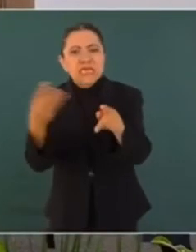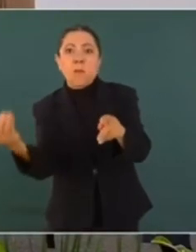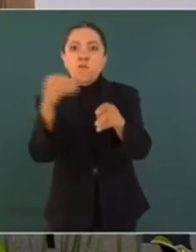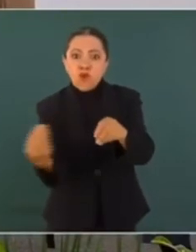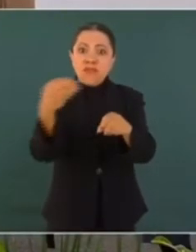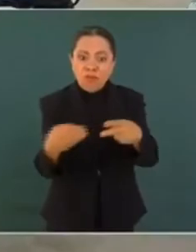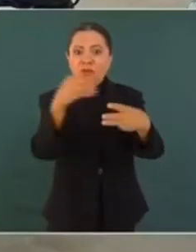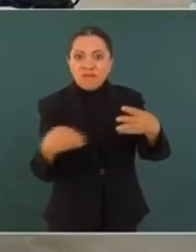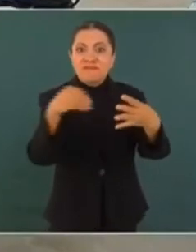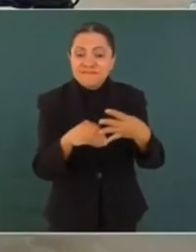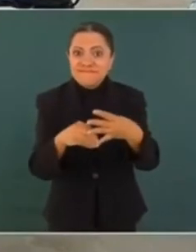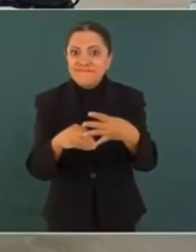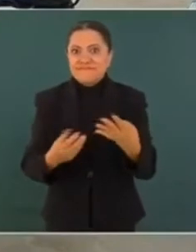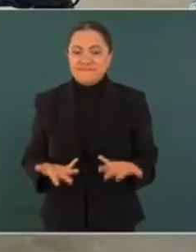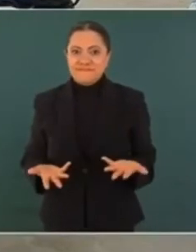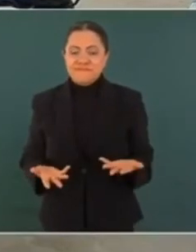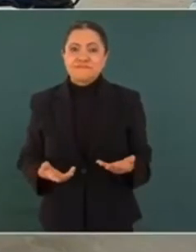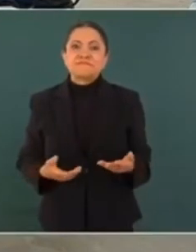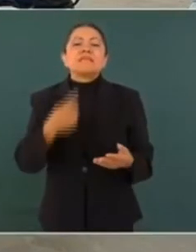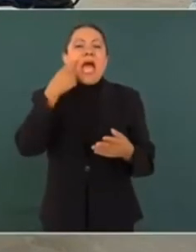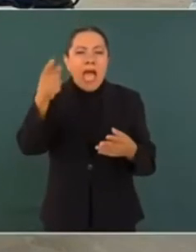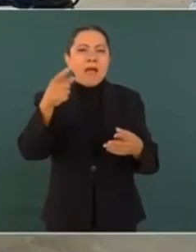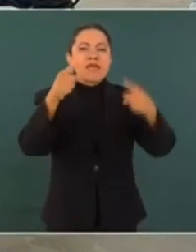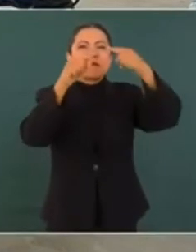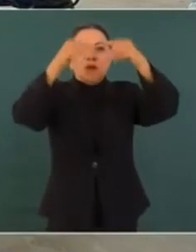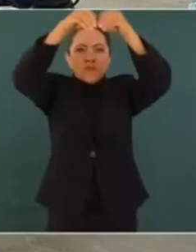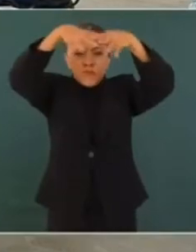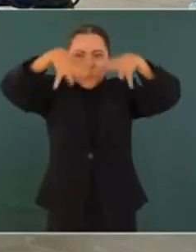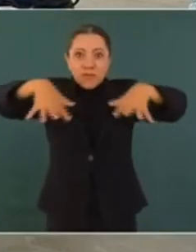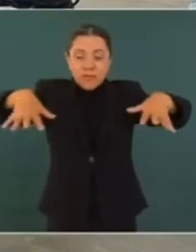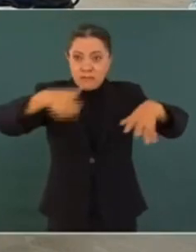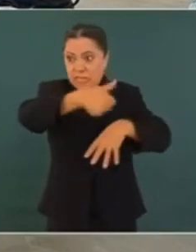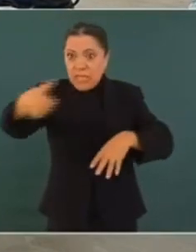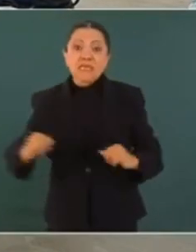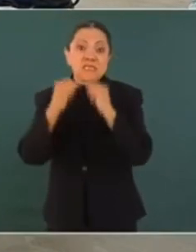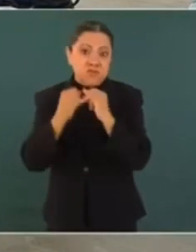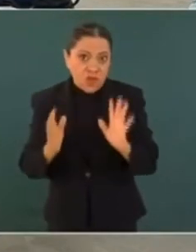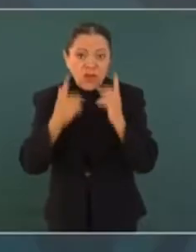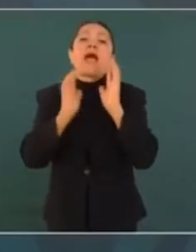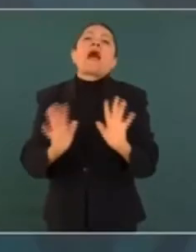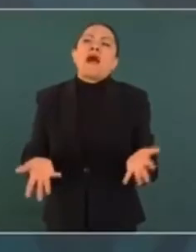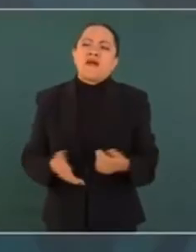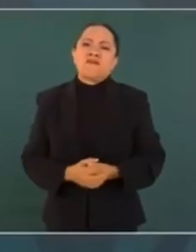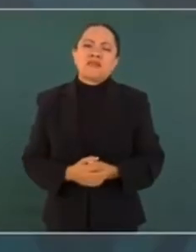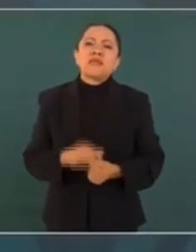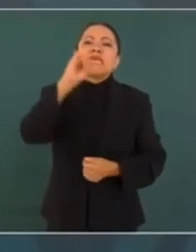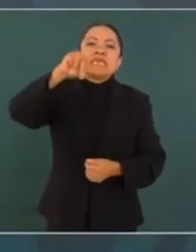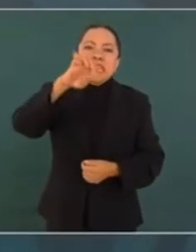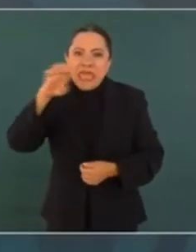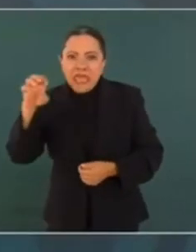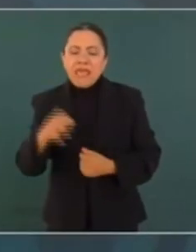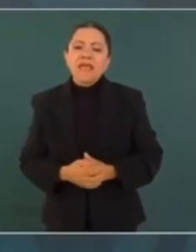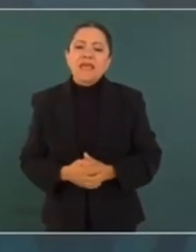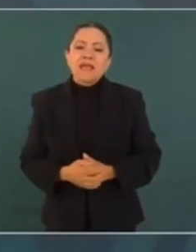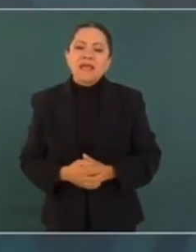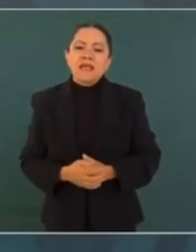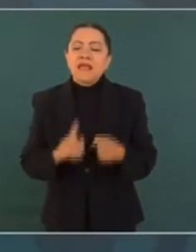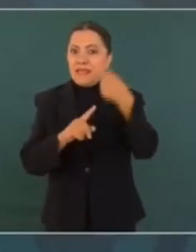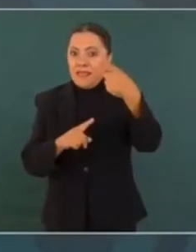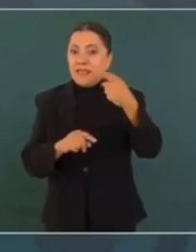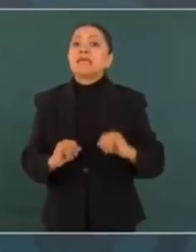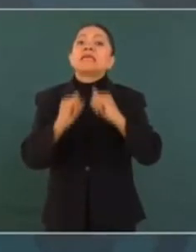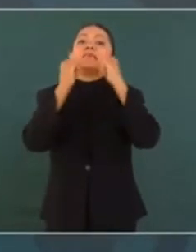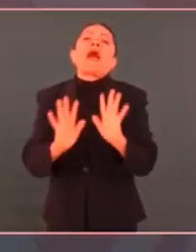los organigramas, estos organismos. Vamos a poner el organigrama del INE, del